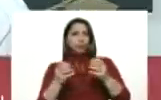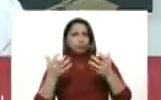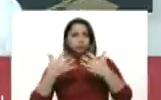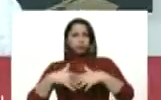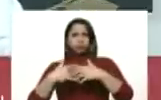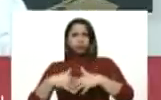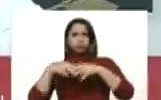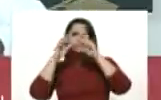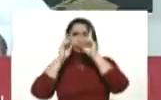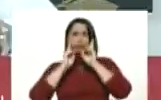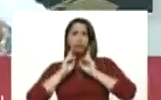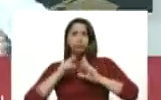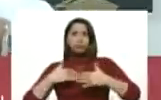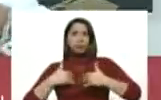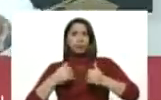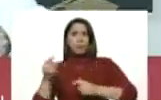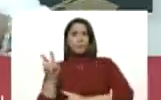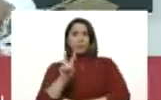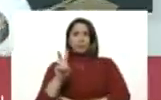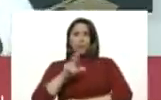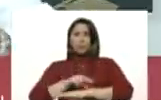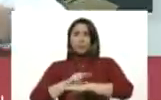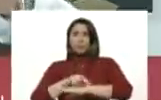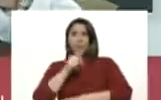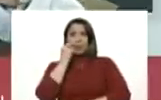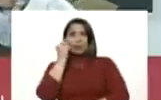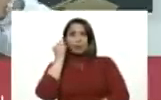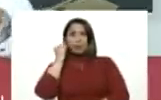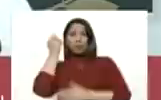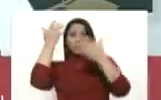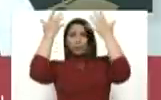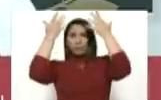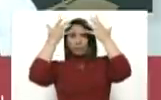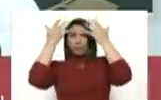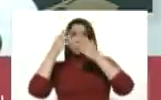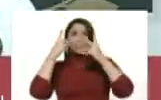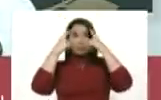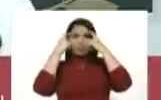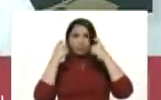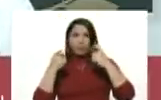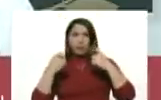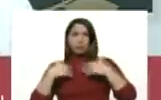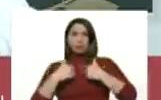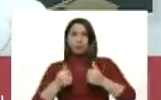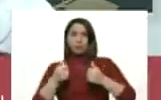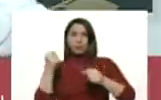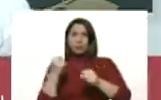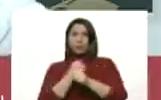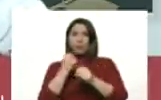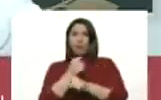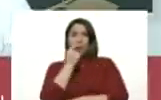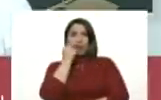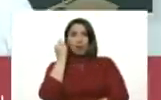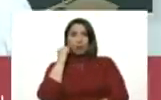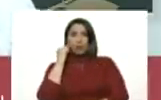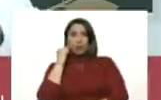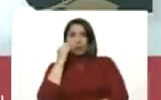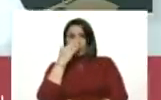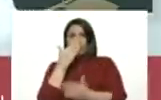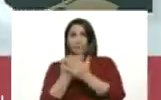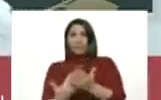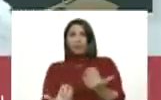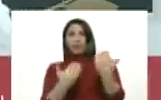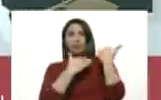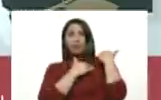sanitario venezolano, médicos, médicas, enfermeros, profesionales de la salud, trabajadores, trabajadores, ha estado al frente